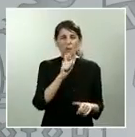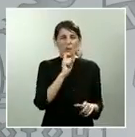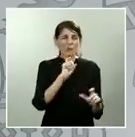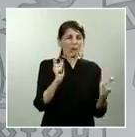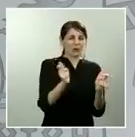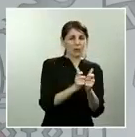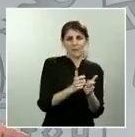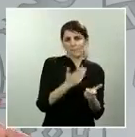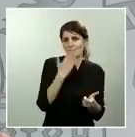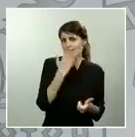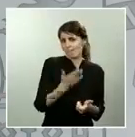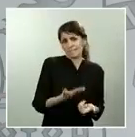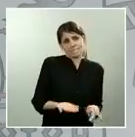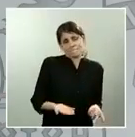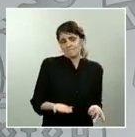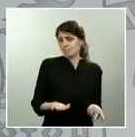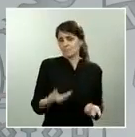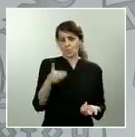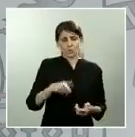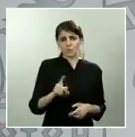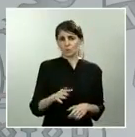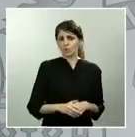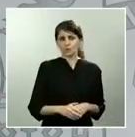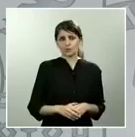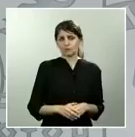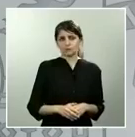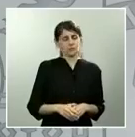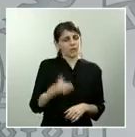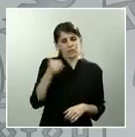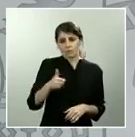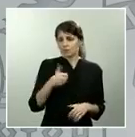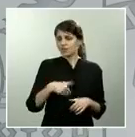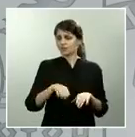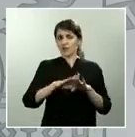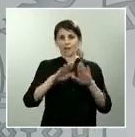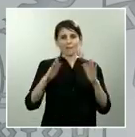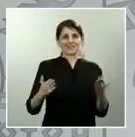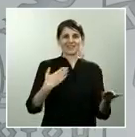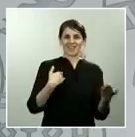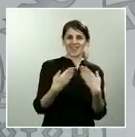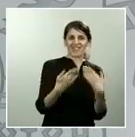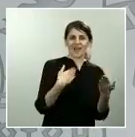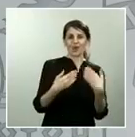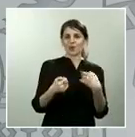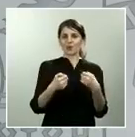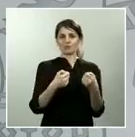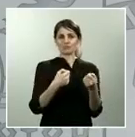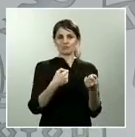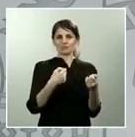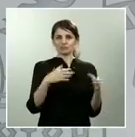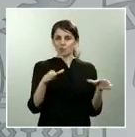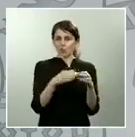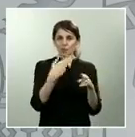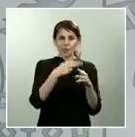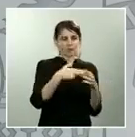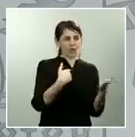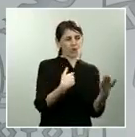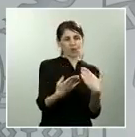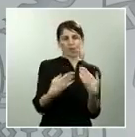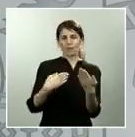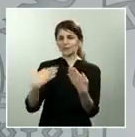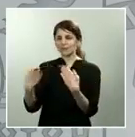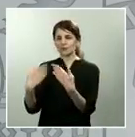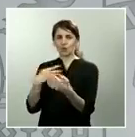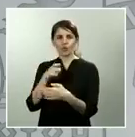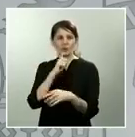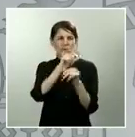encuentro, esa mesa de diálogo, esas conversaciones entre los diferentes partidos políticos. Si en este momento lo que